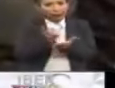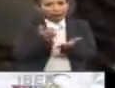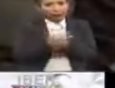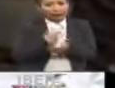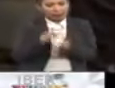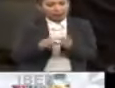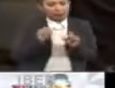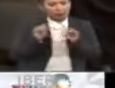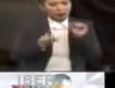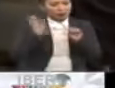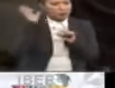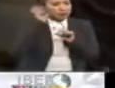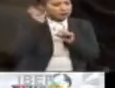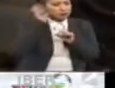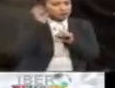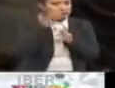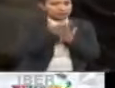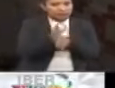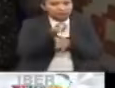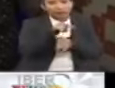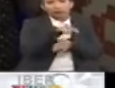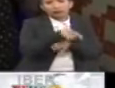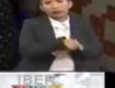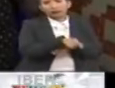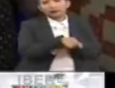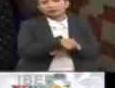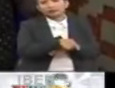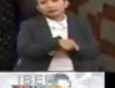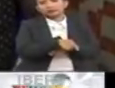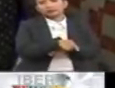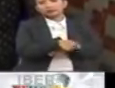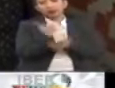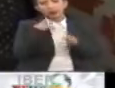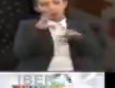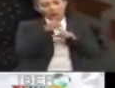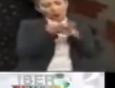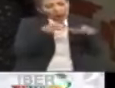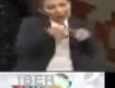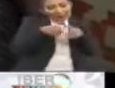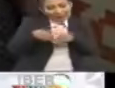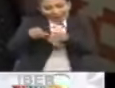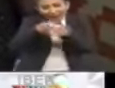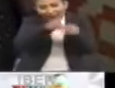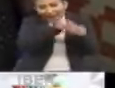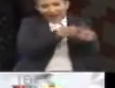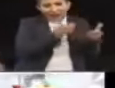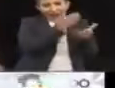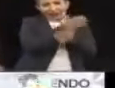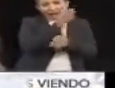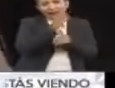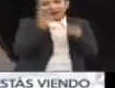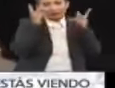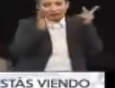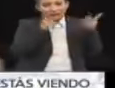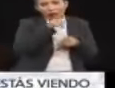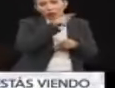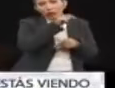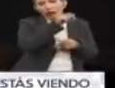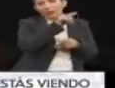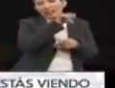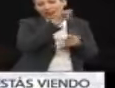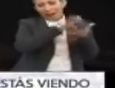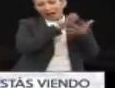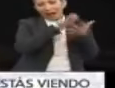hemos escuchado a Adat hace pocos minutos en Curitiba, que ha ido justamente a visitar a Lula, la ciudad de España y en la cárcel,